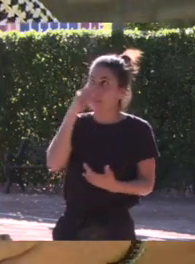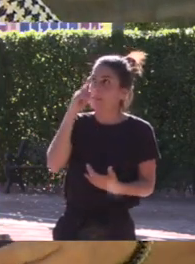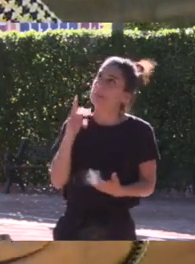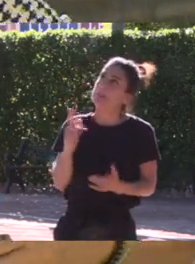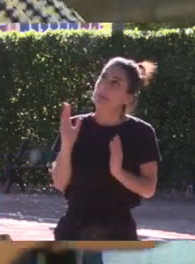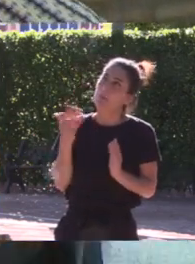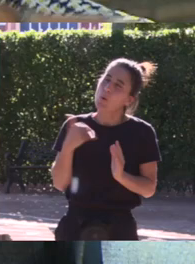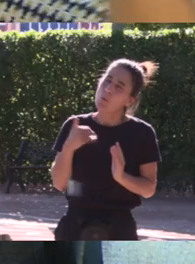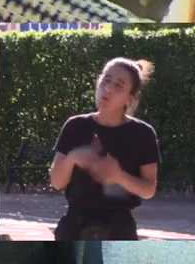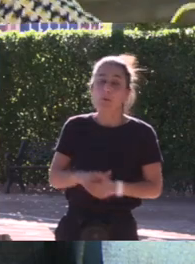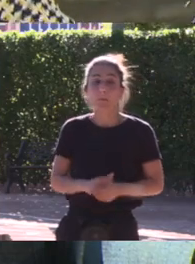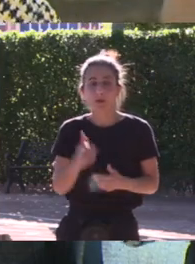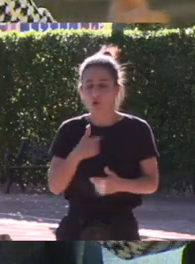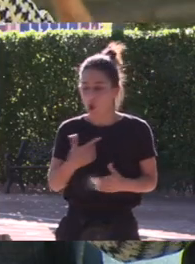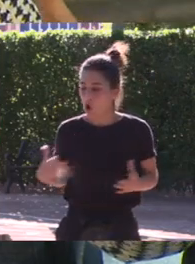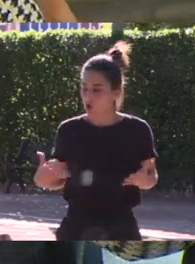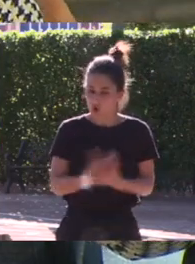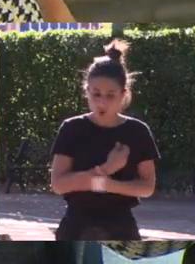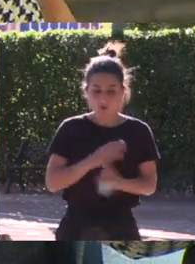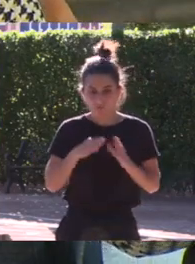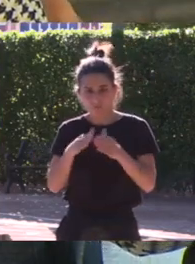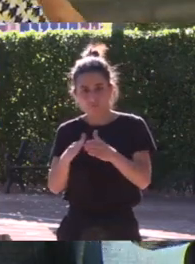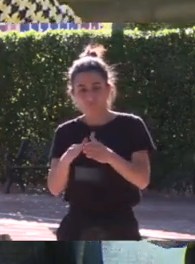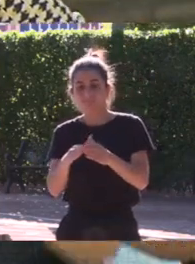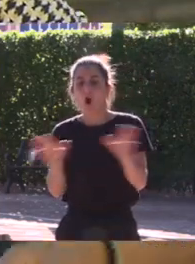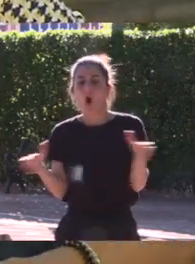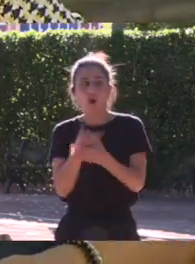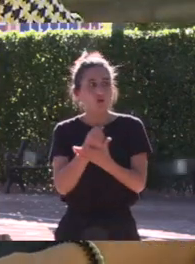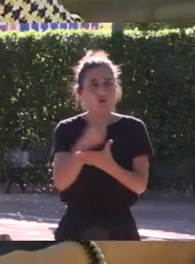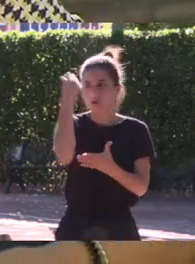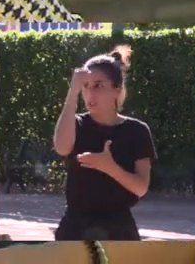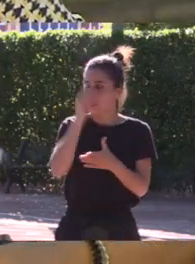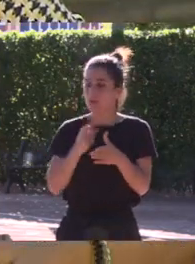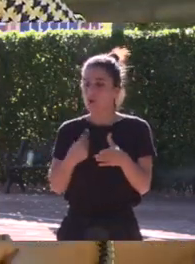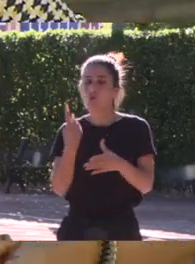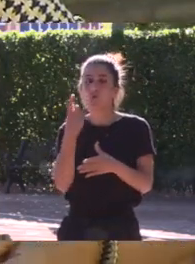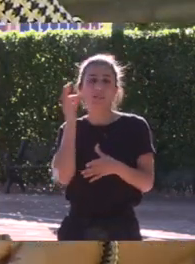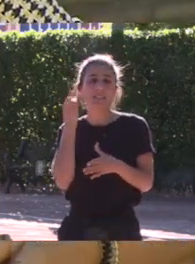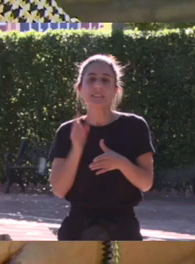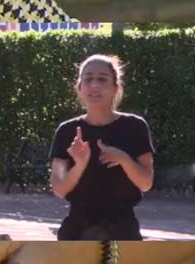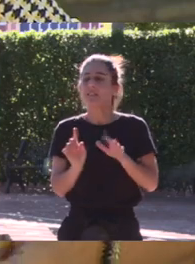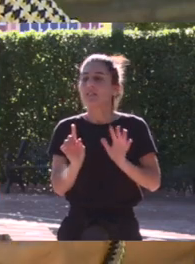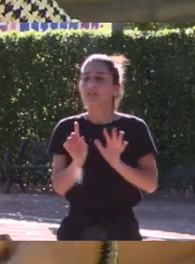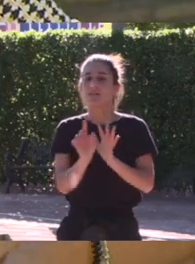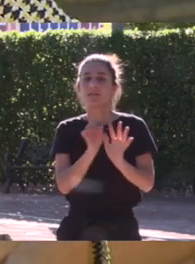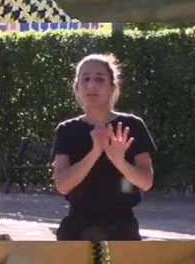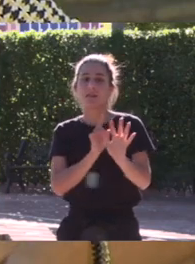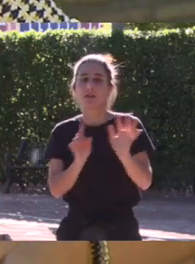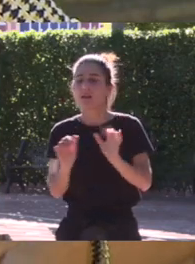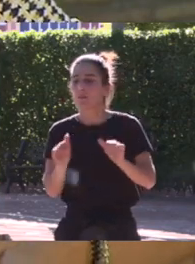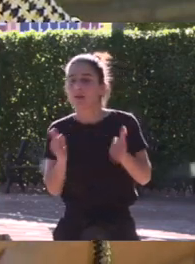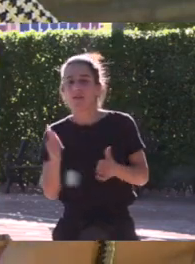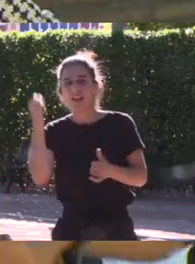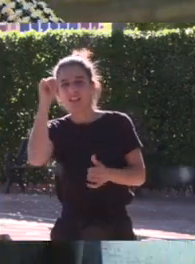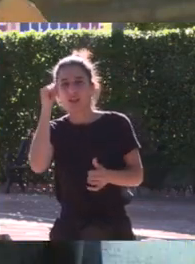mejor de ir a las regatas yo rodeaba de chicos porque era la única que iba de mi club y de repente pues empezaban los chicos de